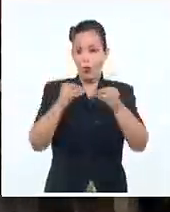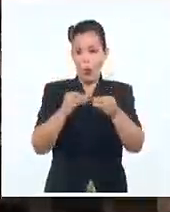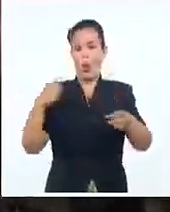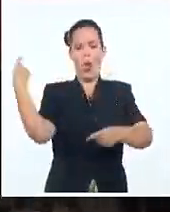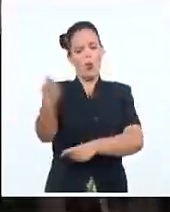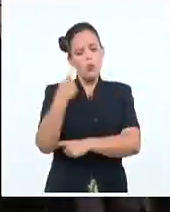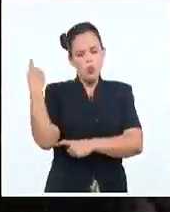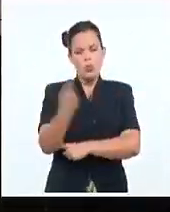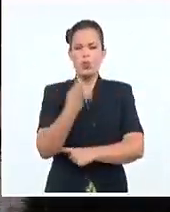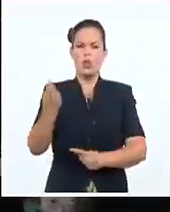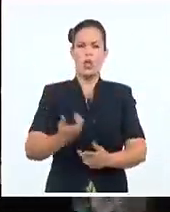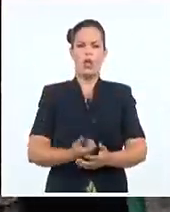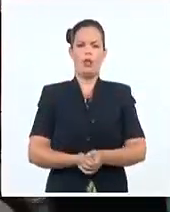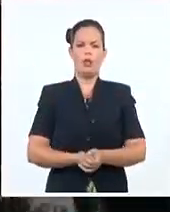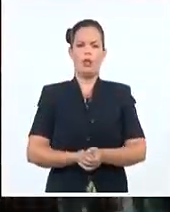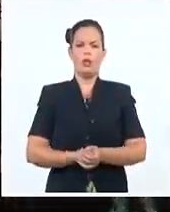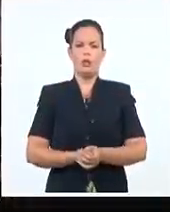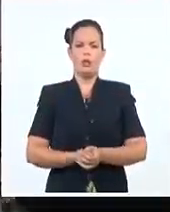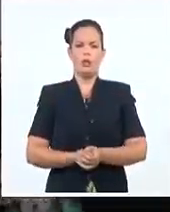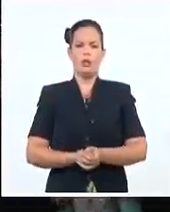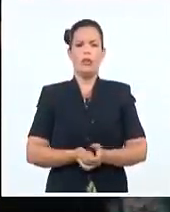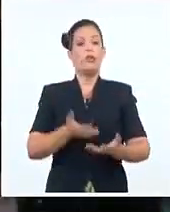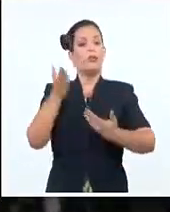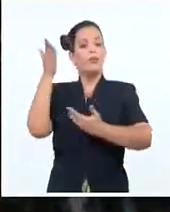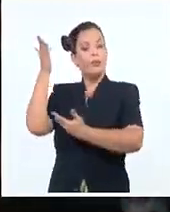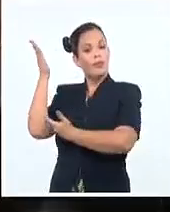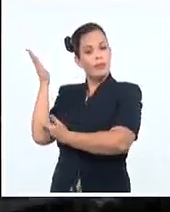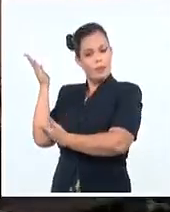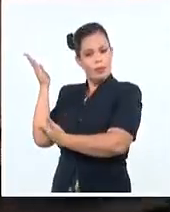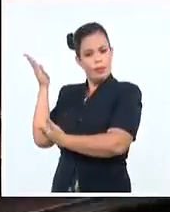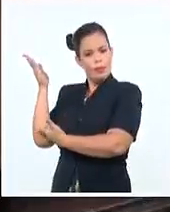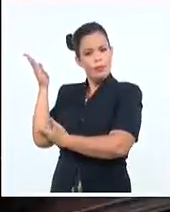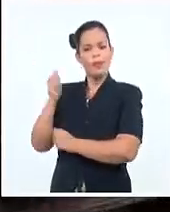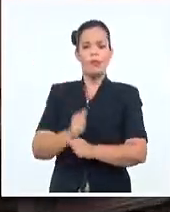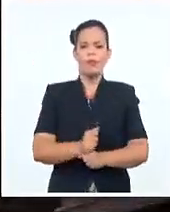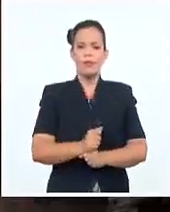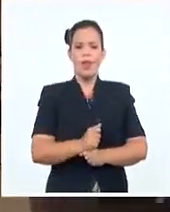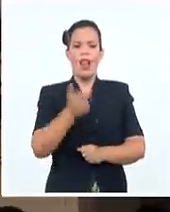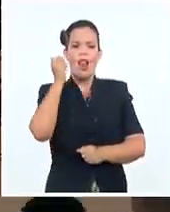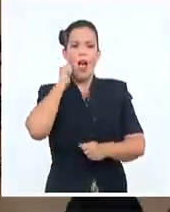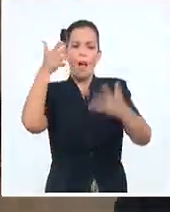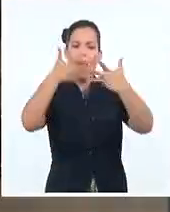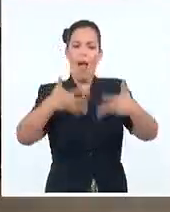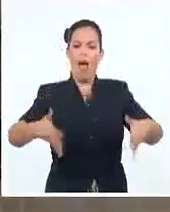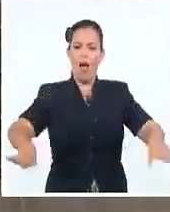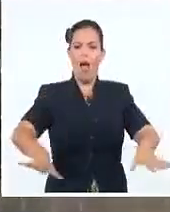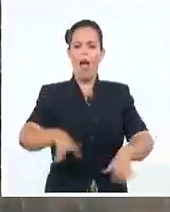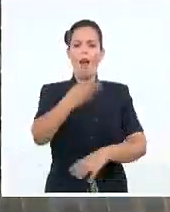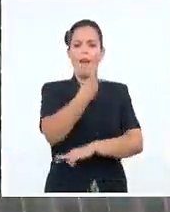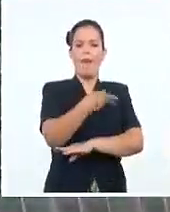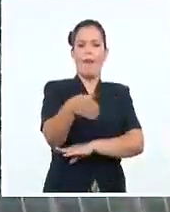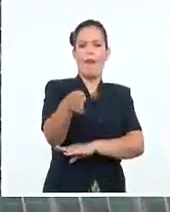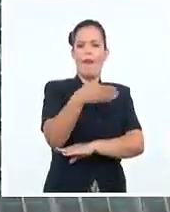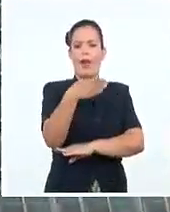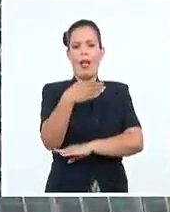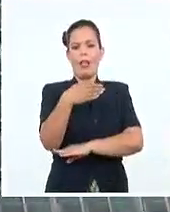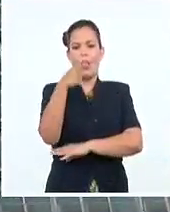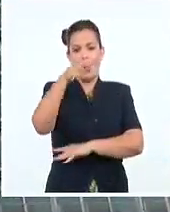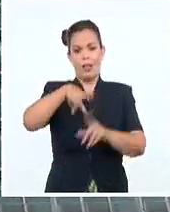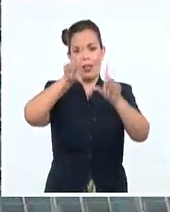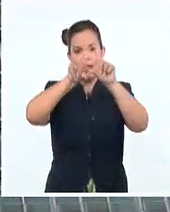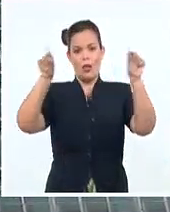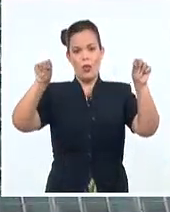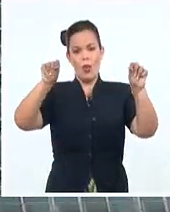Con la compañía de la mayor bandera cubana confeccionada en el país, celebran en La Habana el Día de la Cultura Nacional.